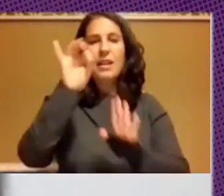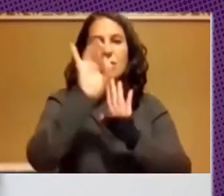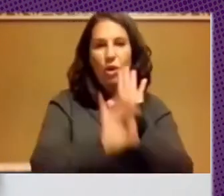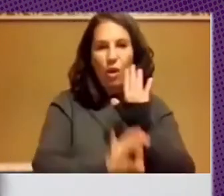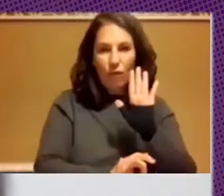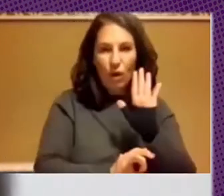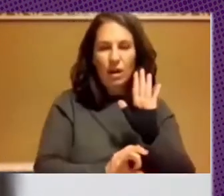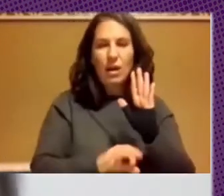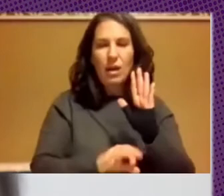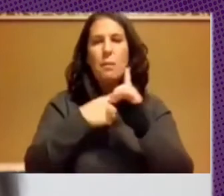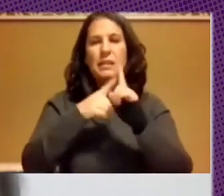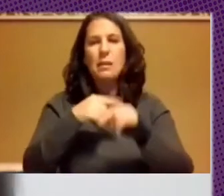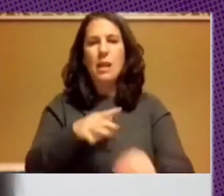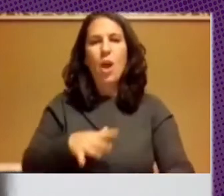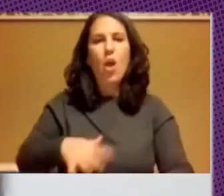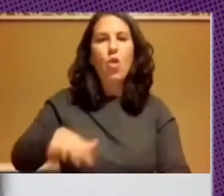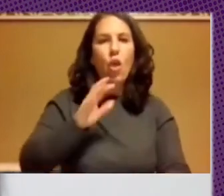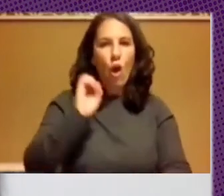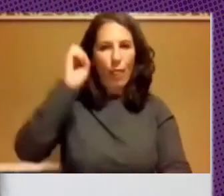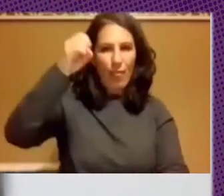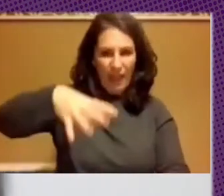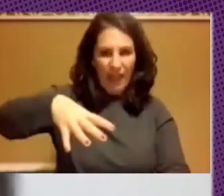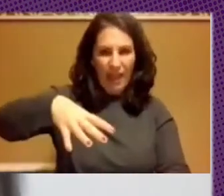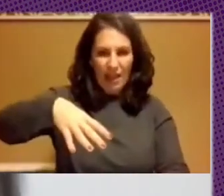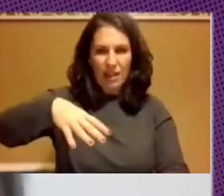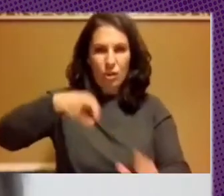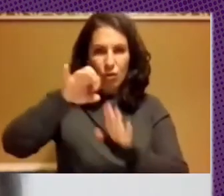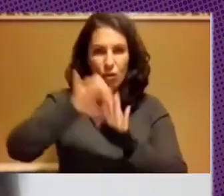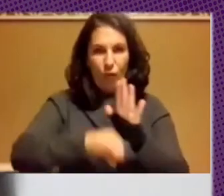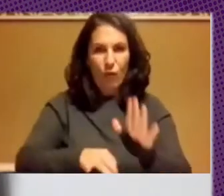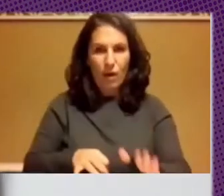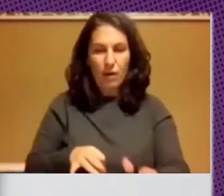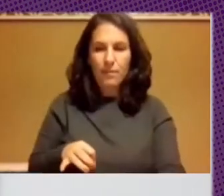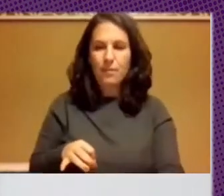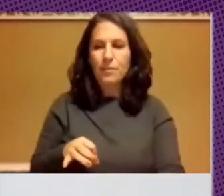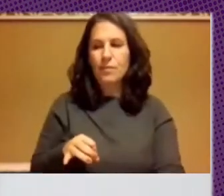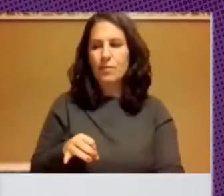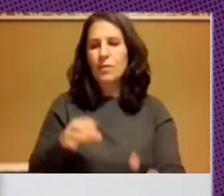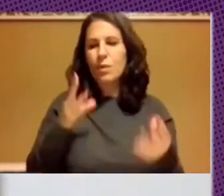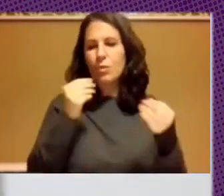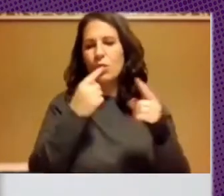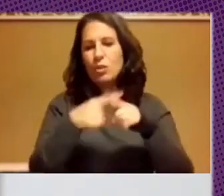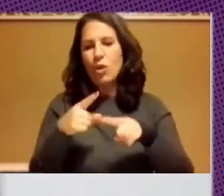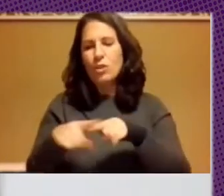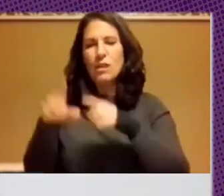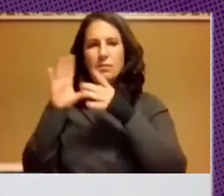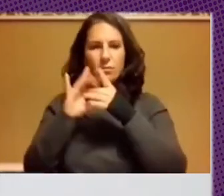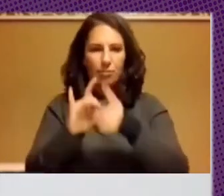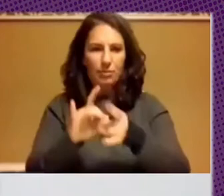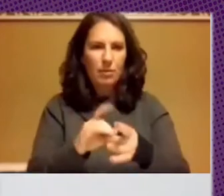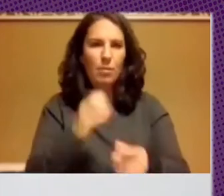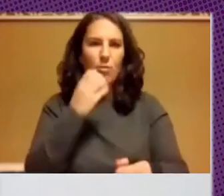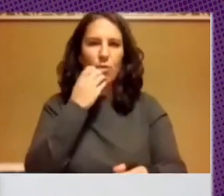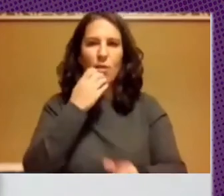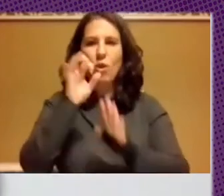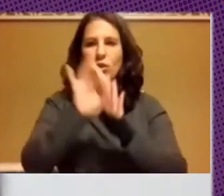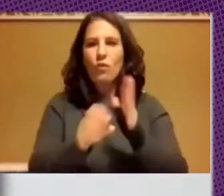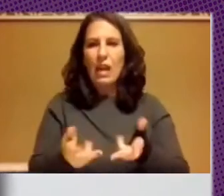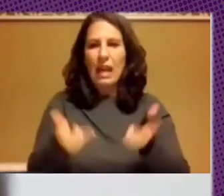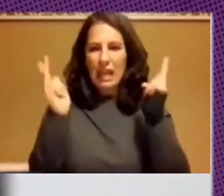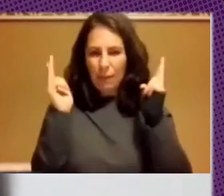dónde el software está instalado en qué lugar porque tenemos muchas cuestiones vinculadas a instalación por ejemplo de software libre pero